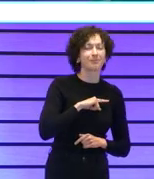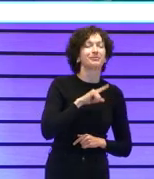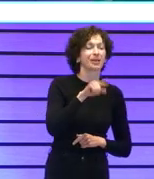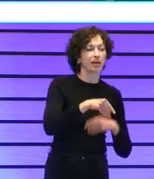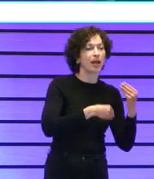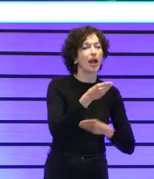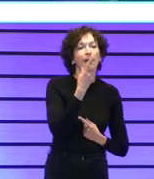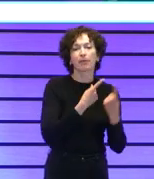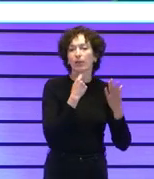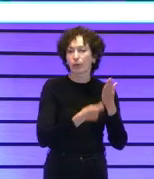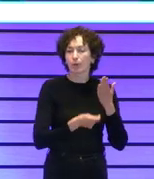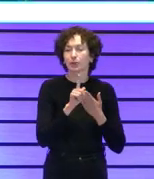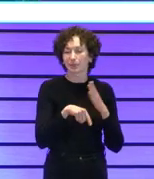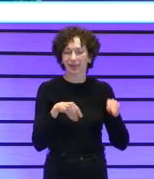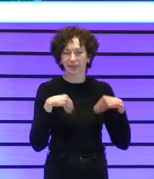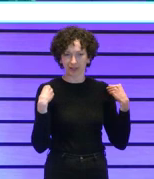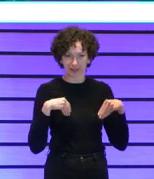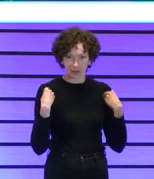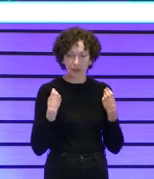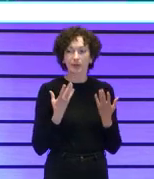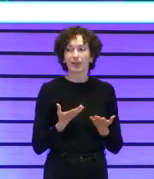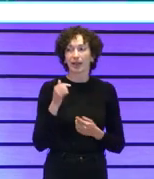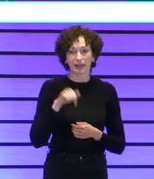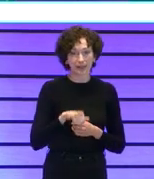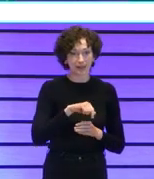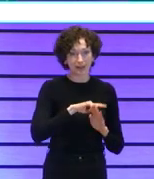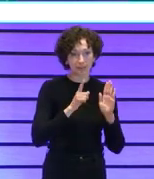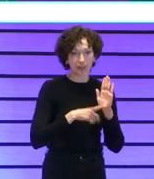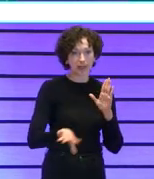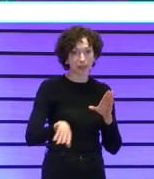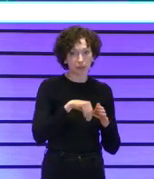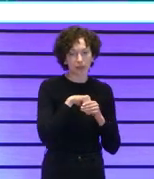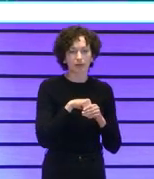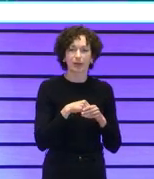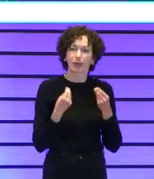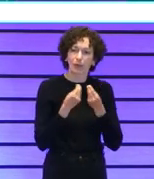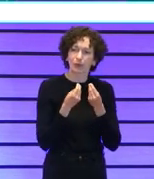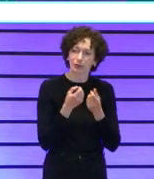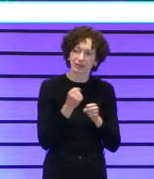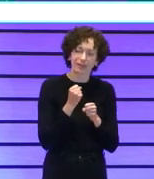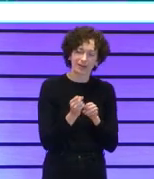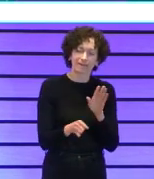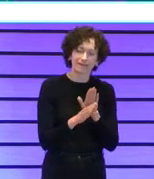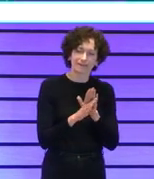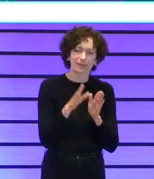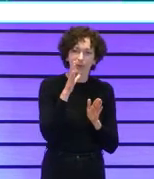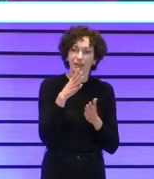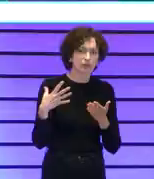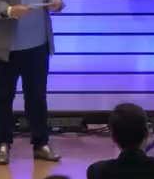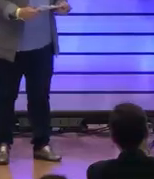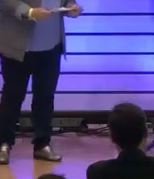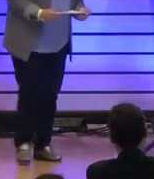es duro también es muy divertido y aquí en plena inclusión pues que sigamos navegando juntos porque este es un viaje de todos